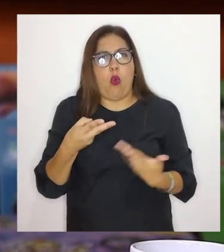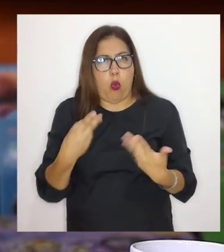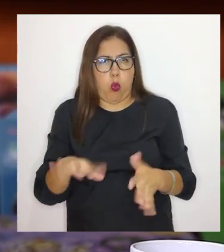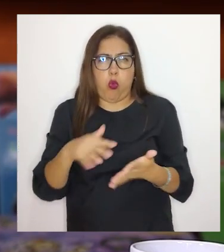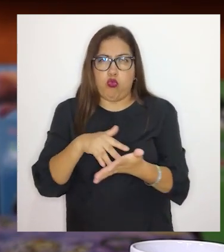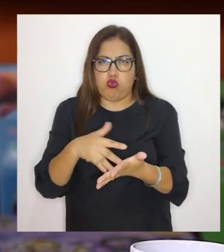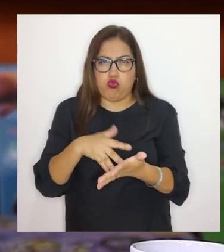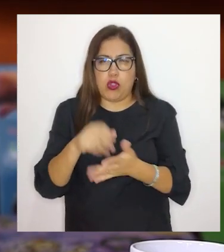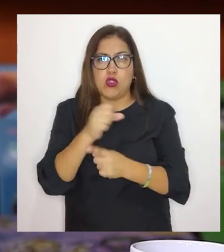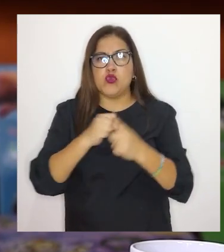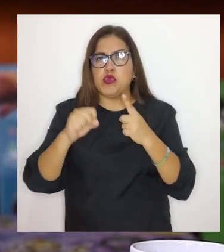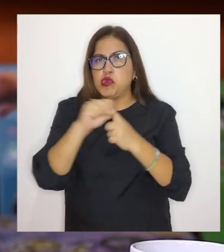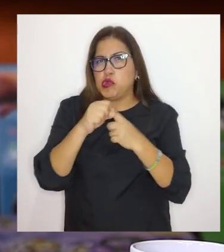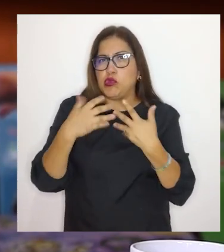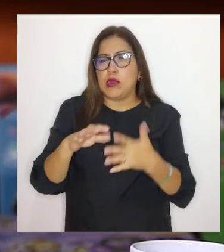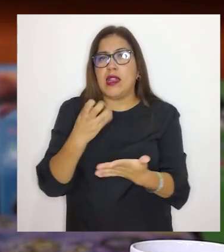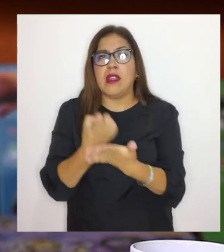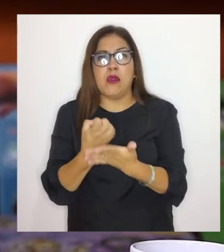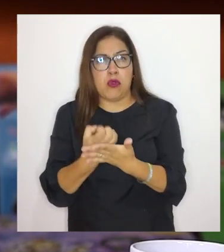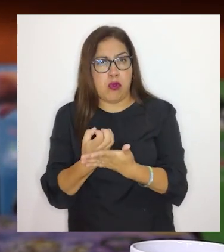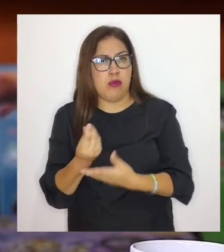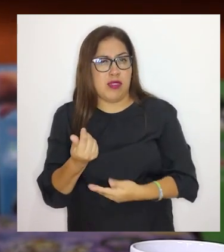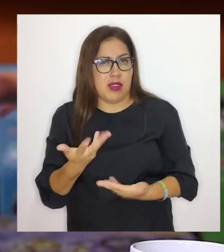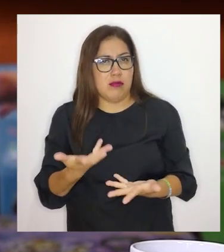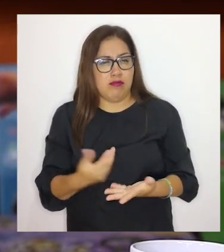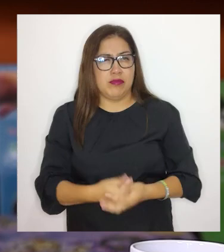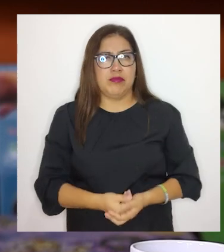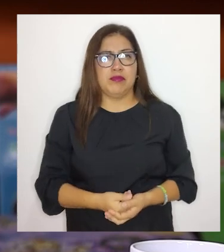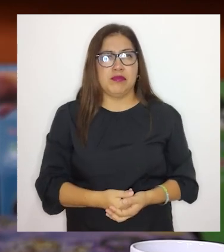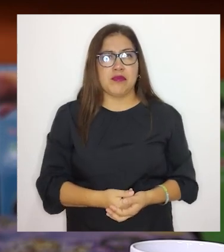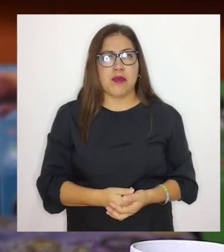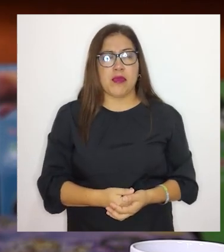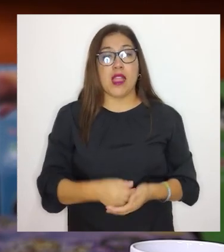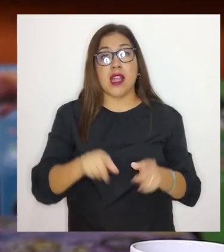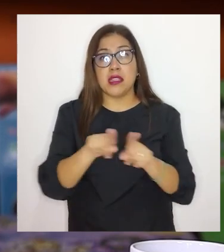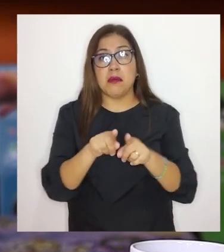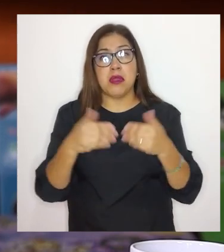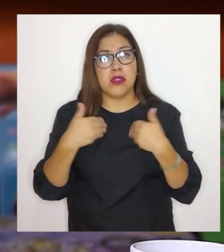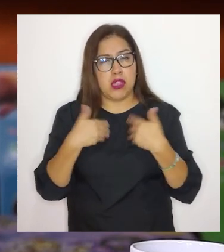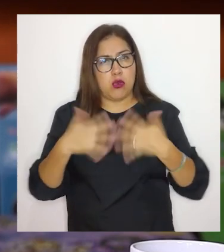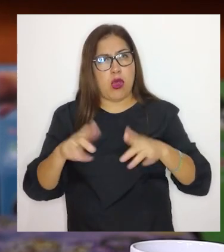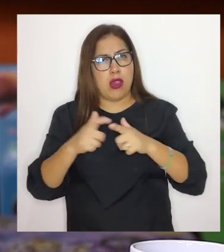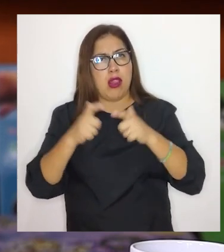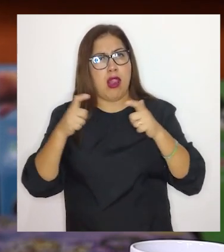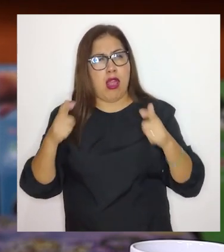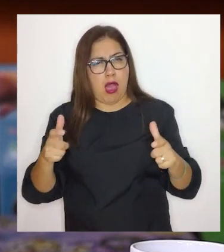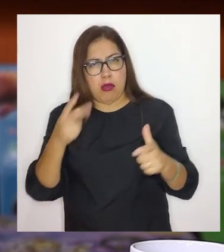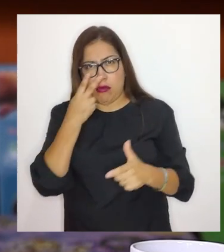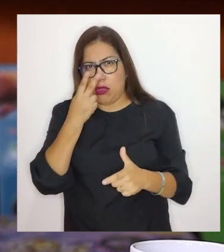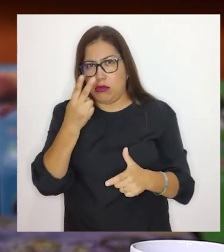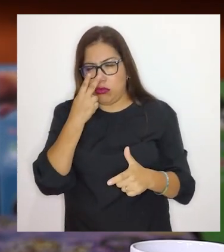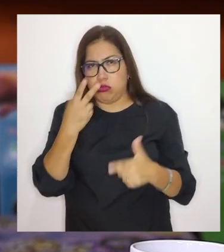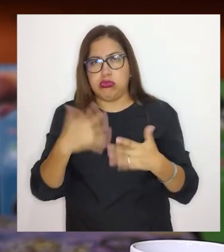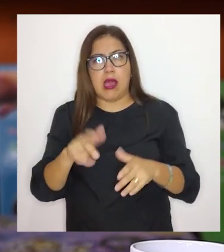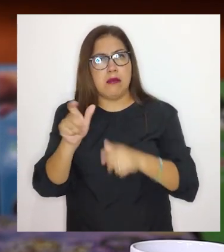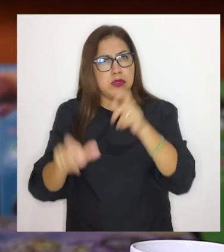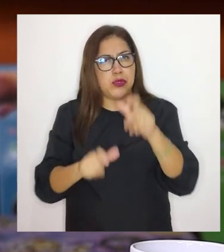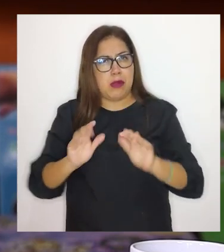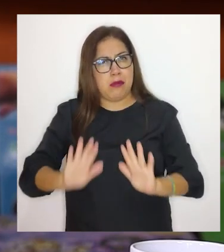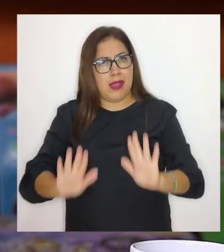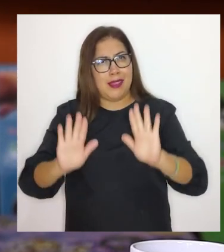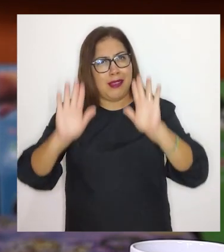vulnerabilidad social y económica, pero además tienen unas grandes potencialidades, hay personas